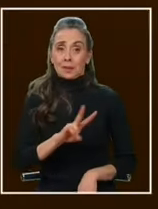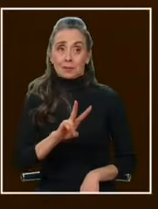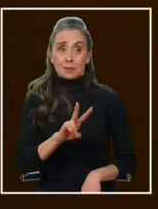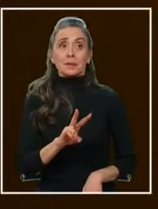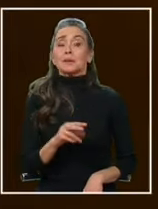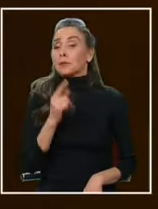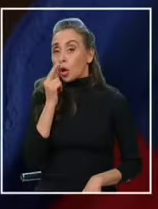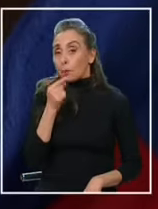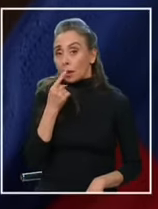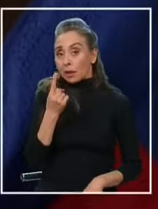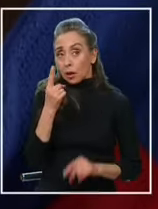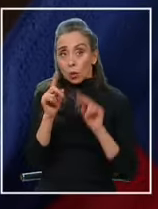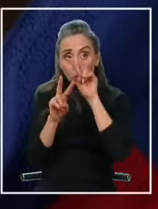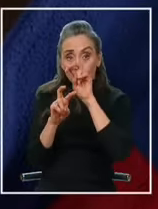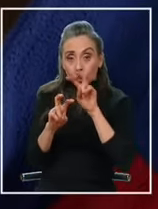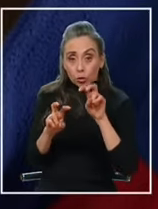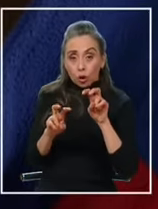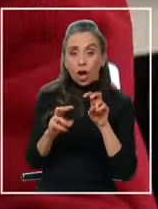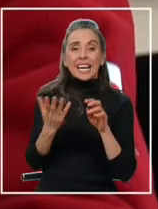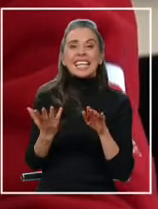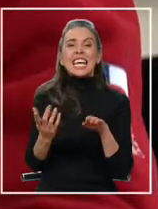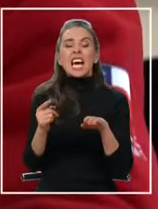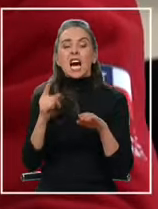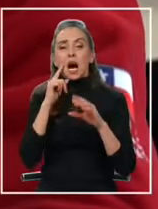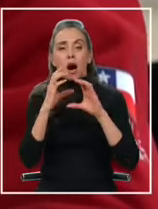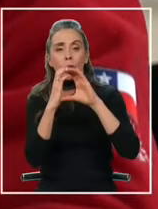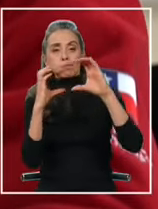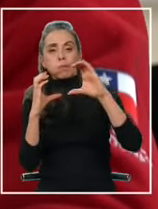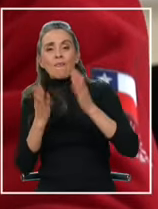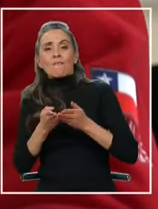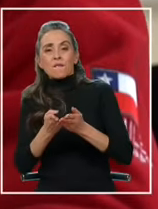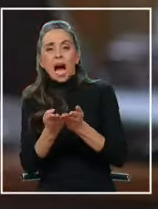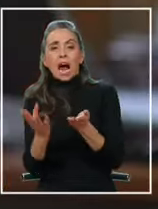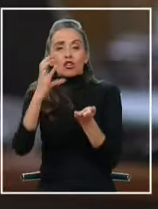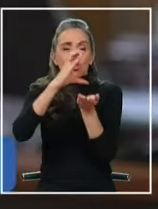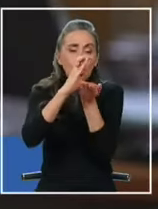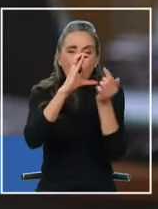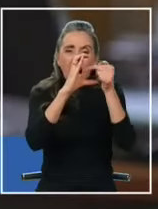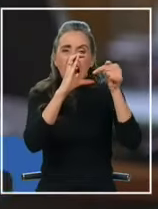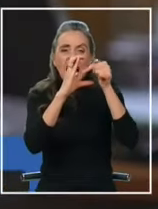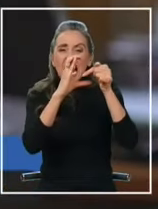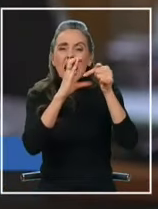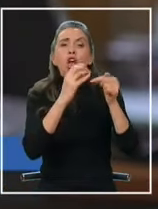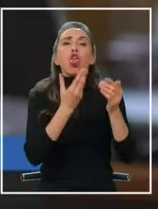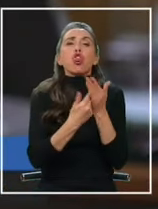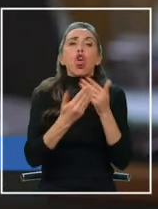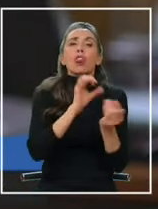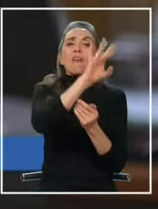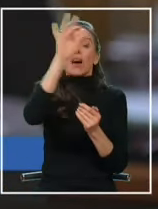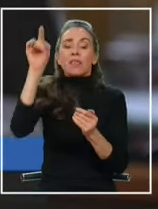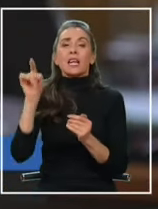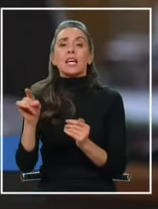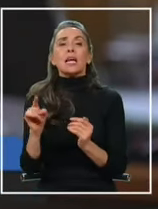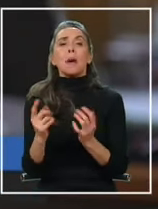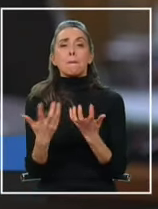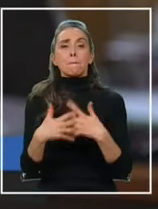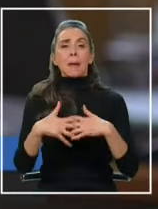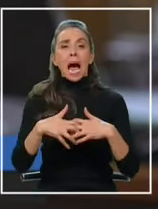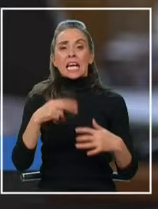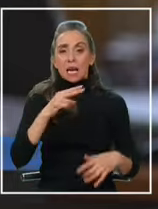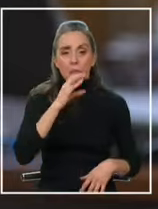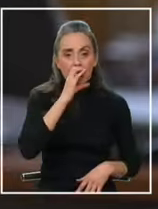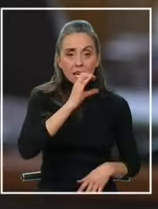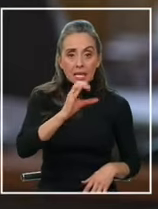una de las cosas que se analizan son el tipo de mercancía y los destinos y en este caso se trataba de maquinaria agrícola que